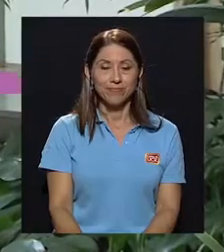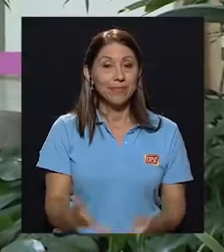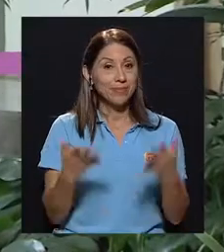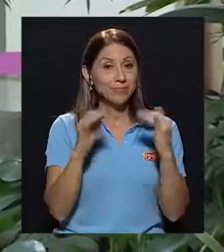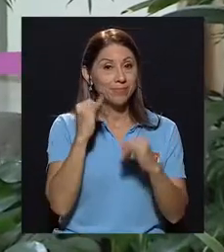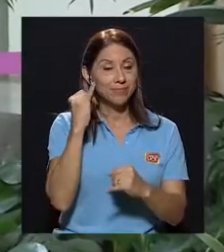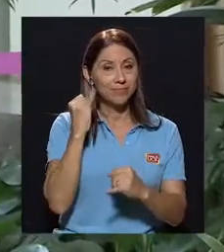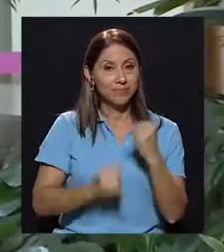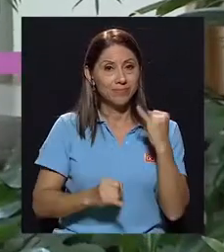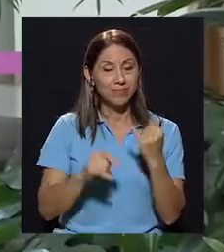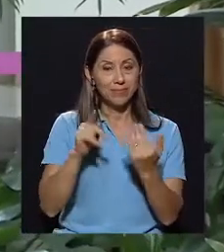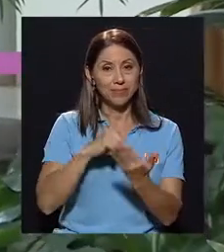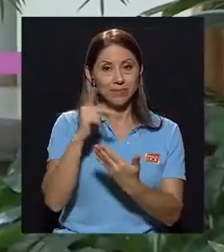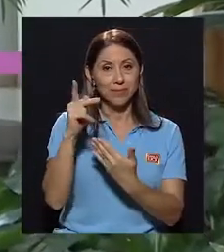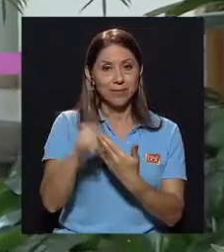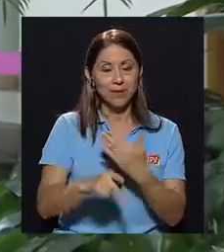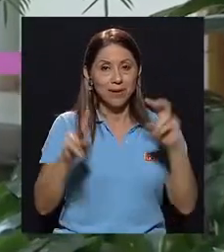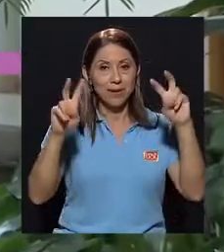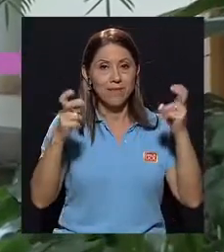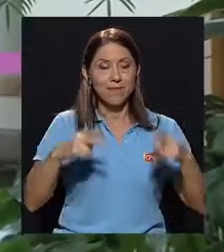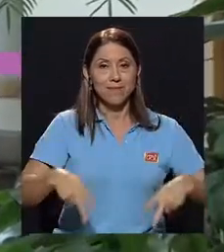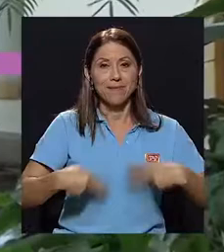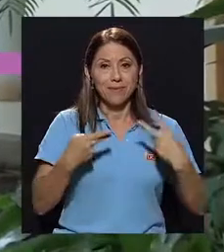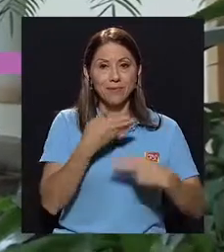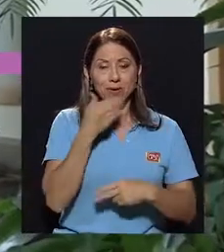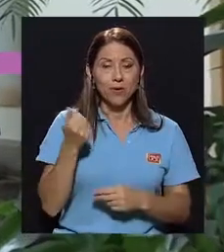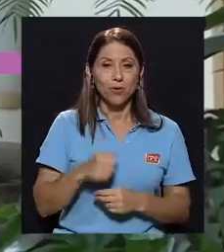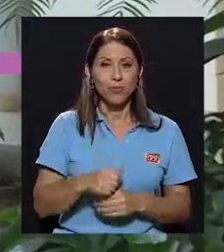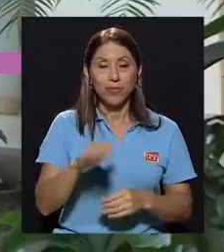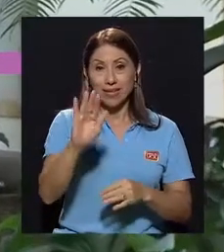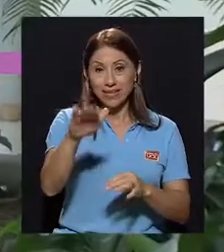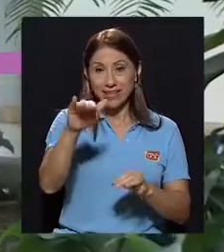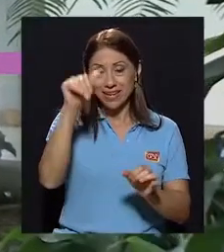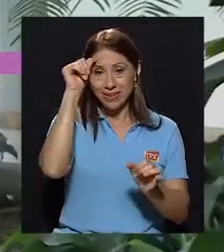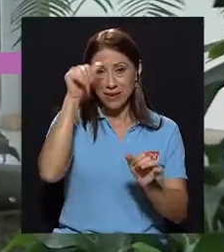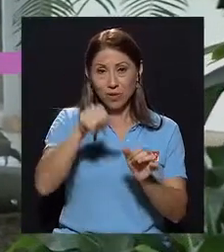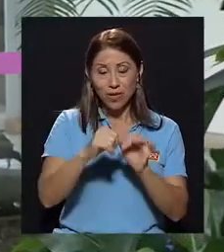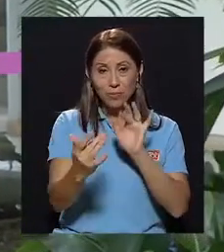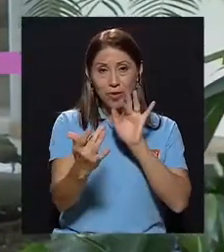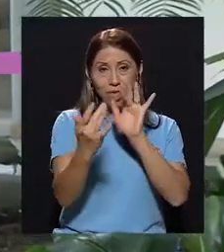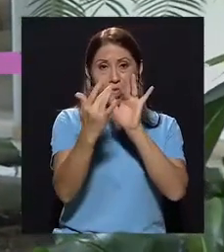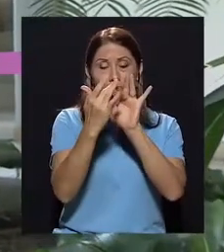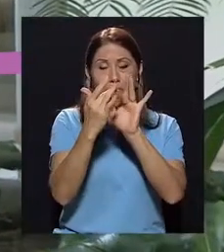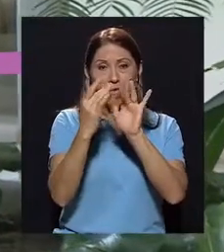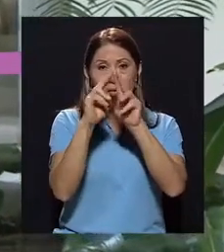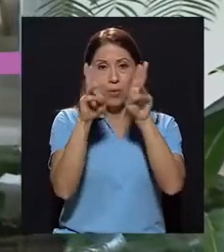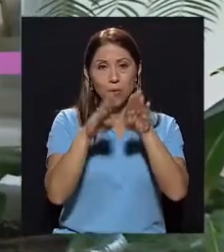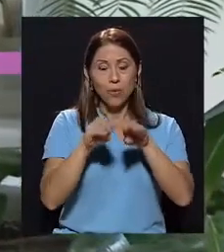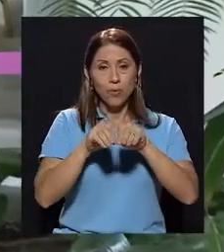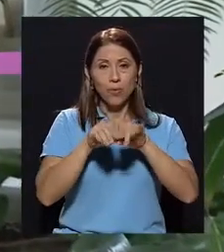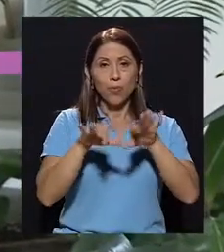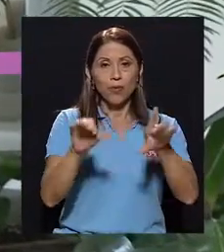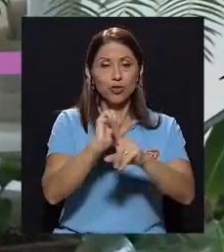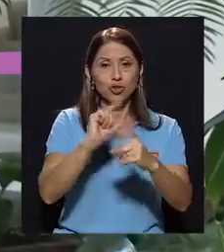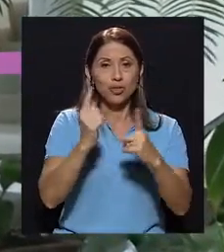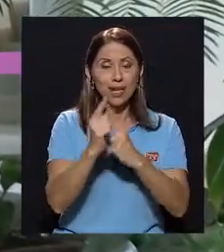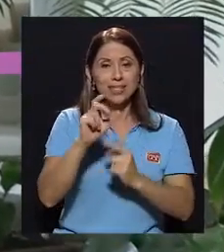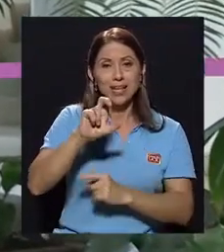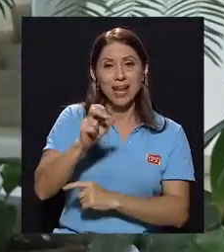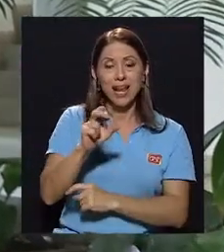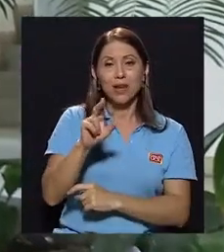Hemos llegado al final de nuestro programa Vivir Mejor. Les recordamos seguirnos en nuestras redes sociales Canal